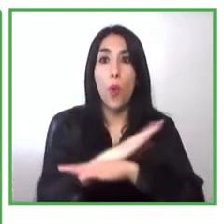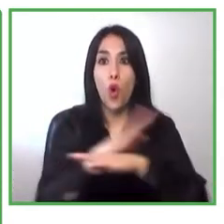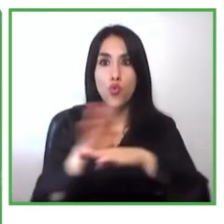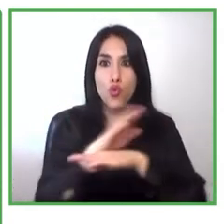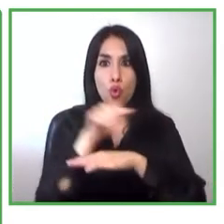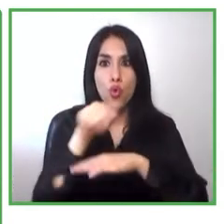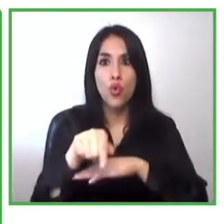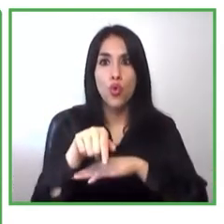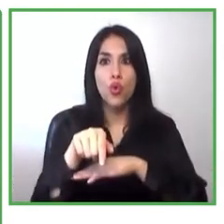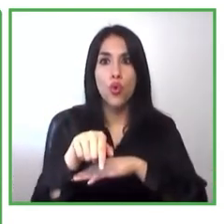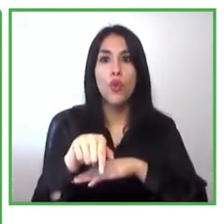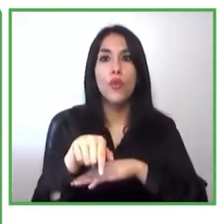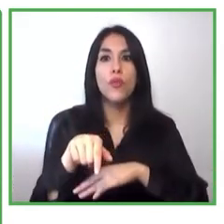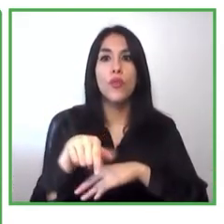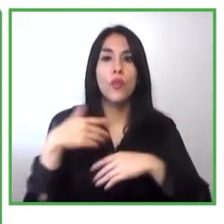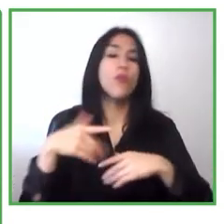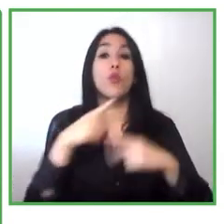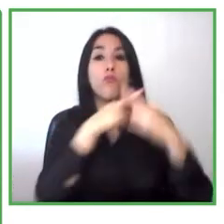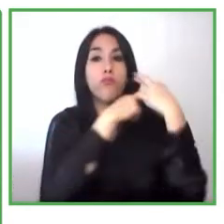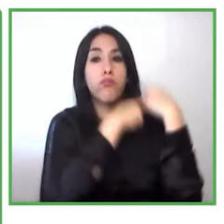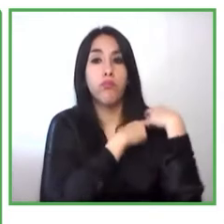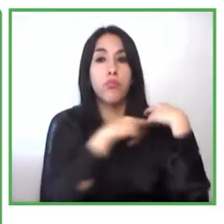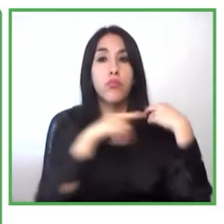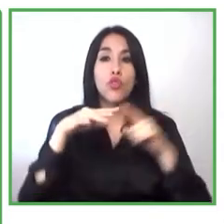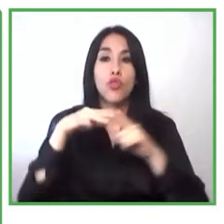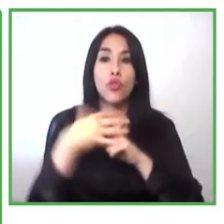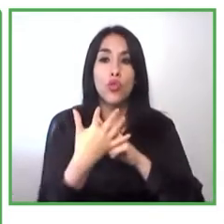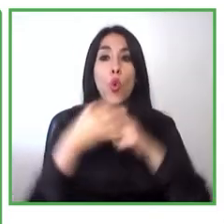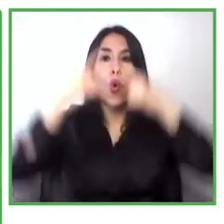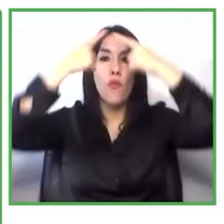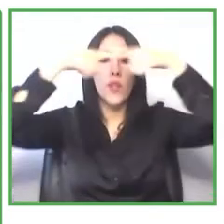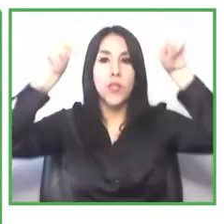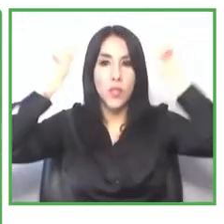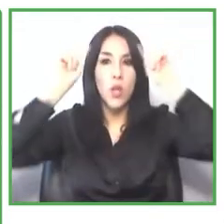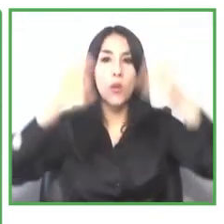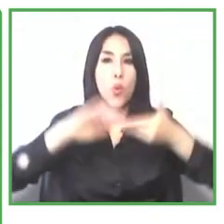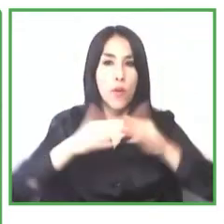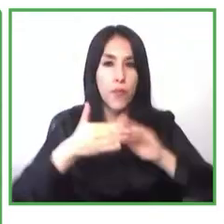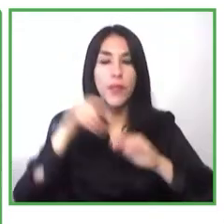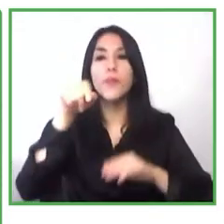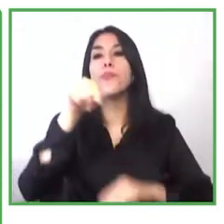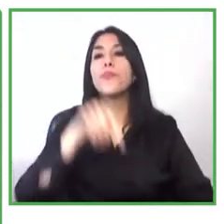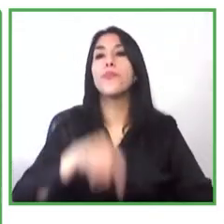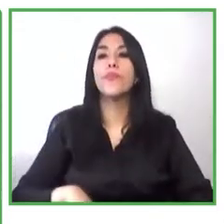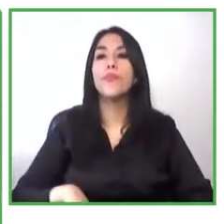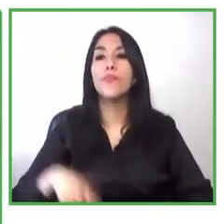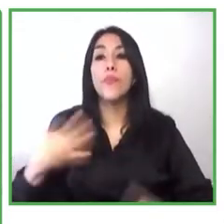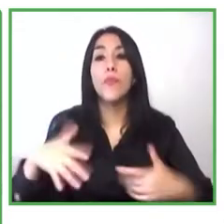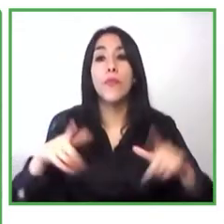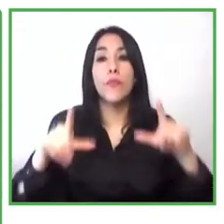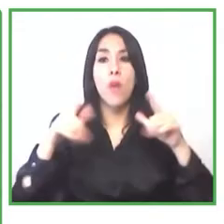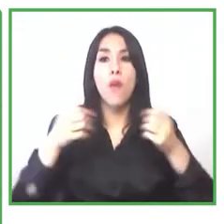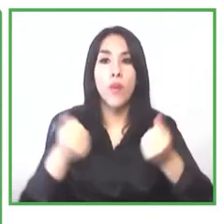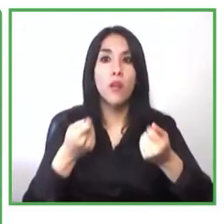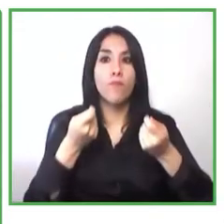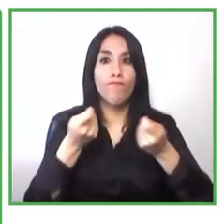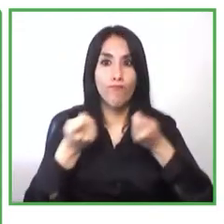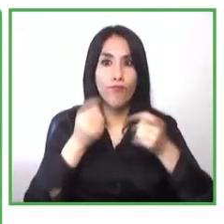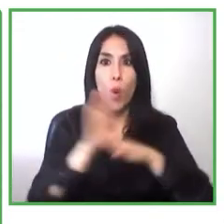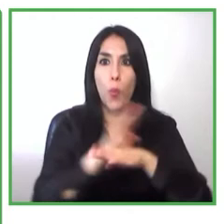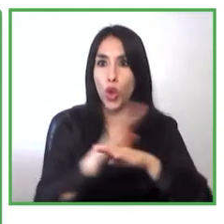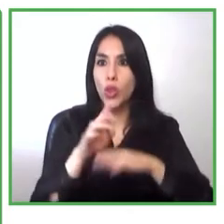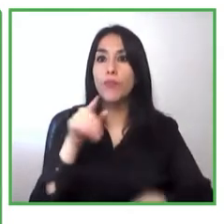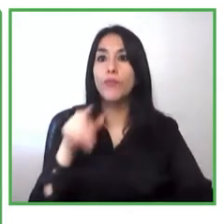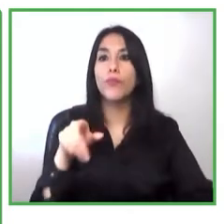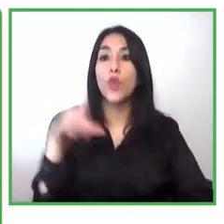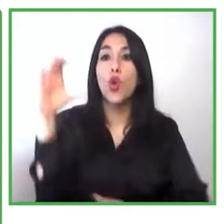la Universidad de los Andes. Tiene una maestría de negocios en Grenoble, en el Graduate School of Business. Amplia experiencia en la